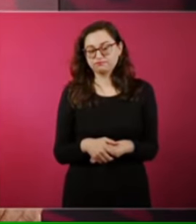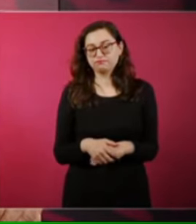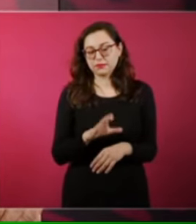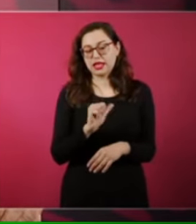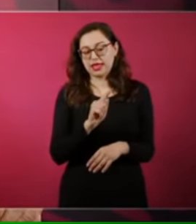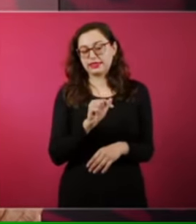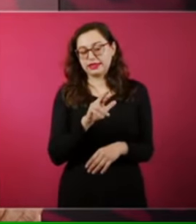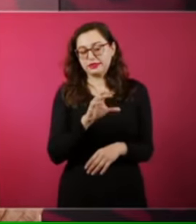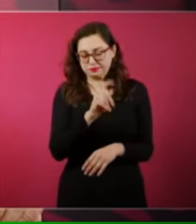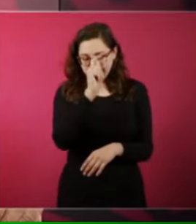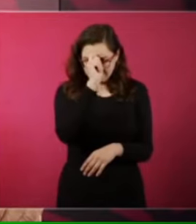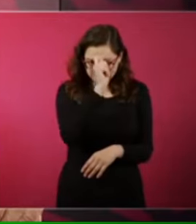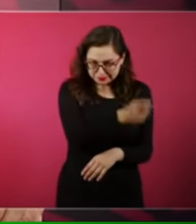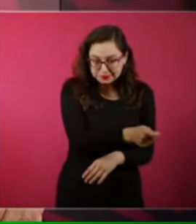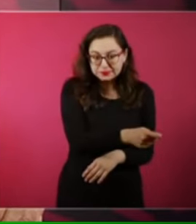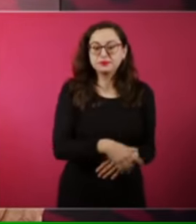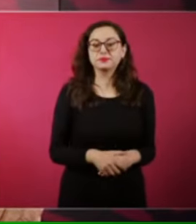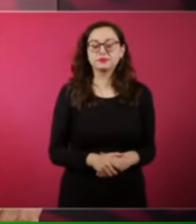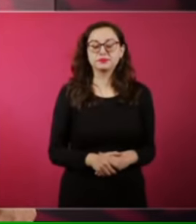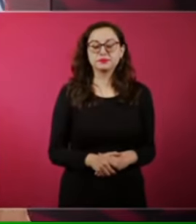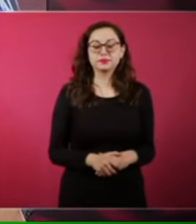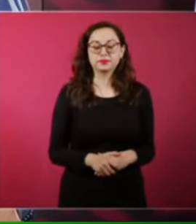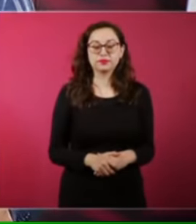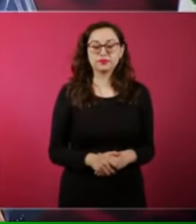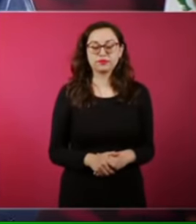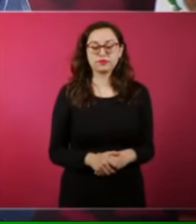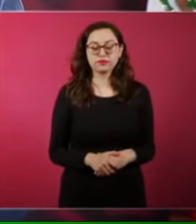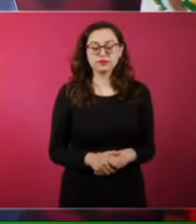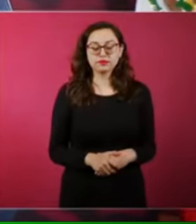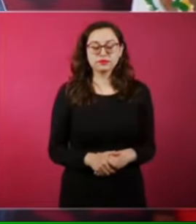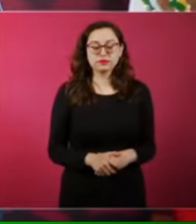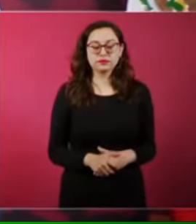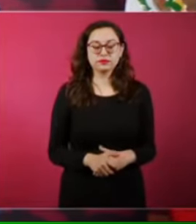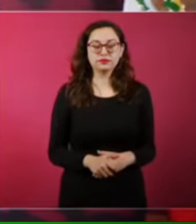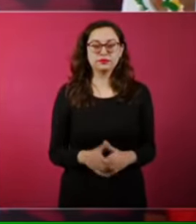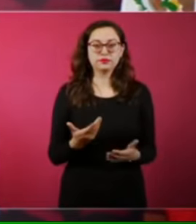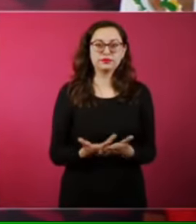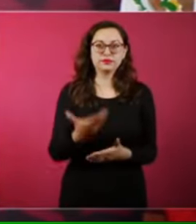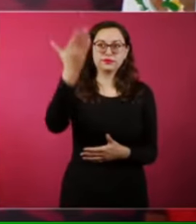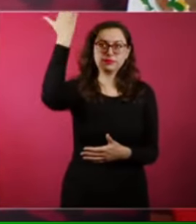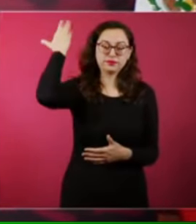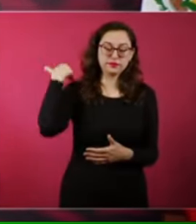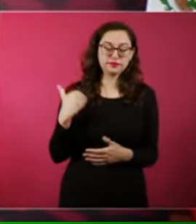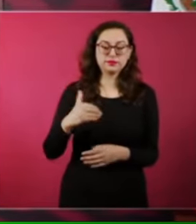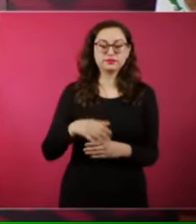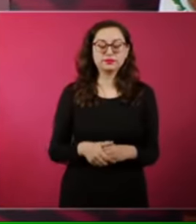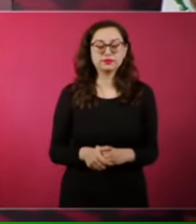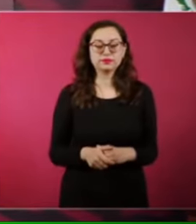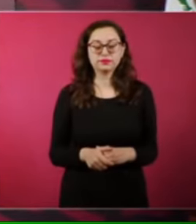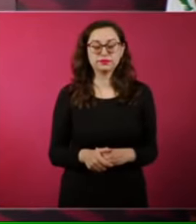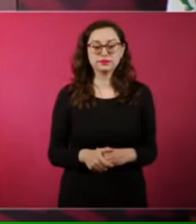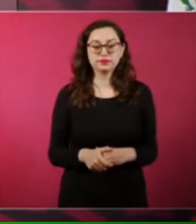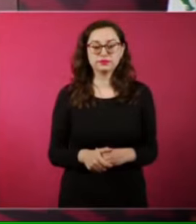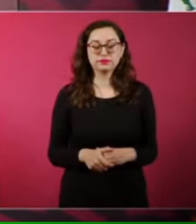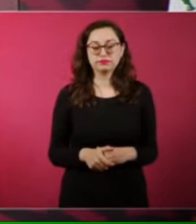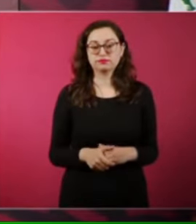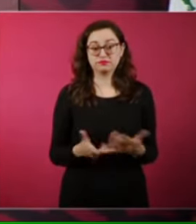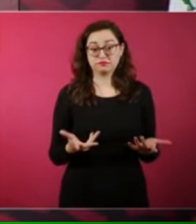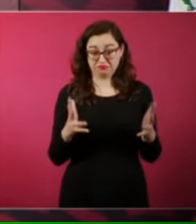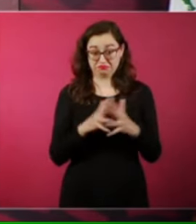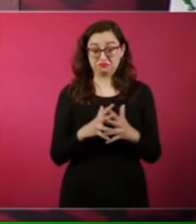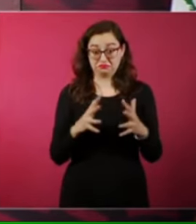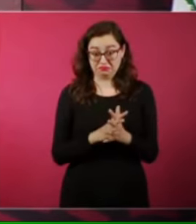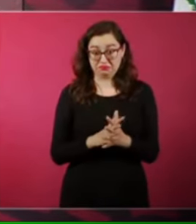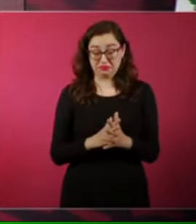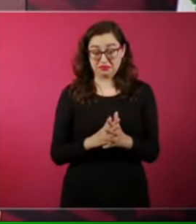Catarino. Porque en aquellos tiempos, ser revolucionario